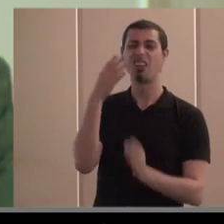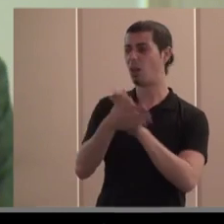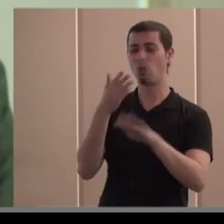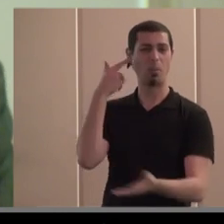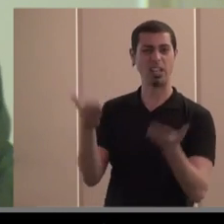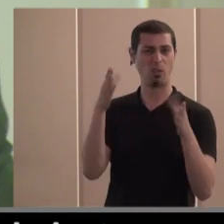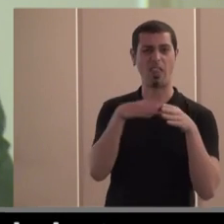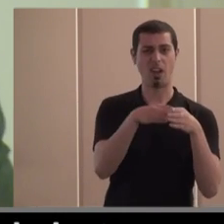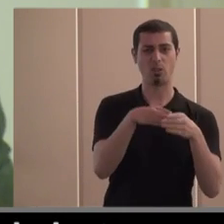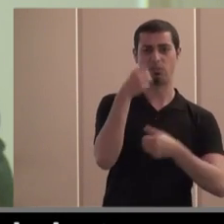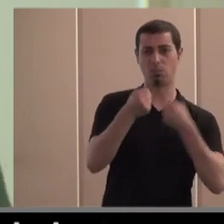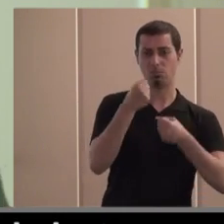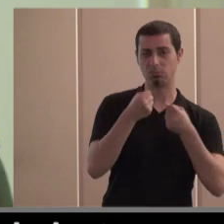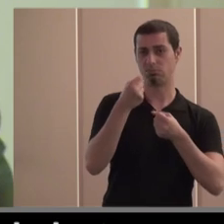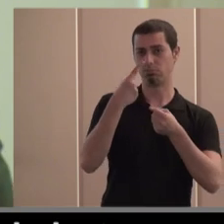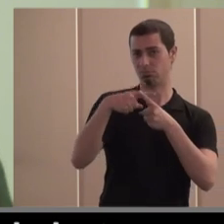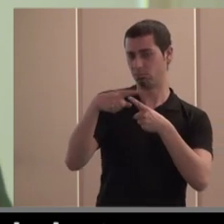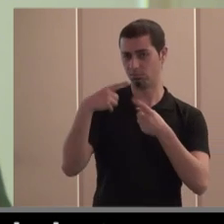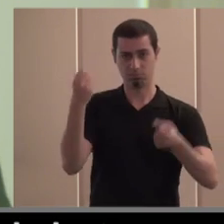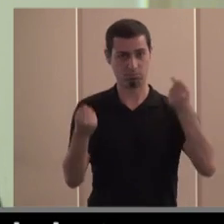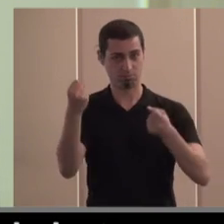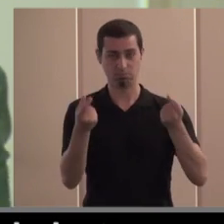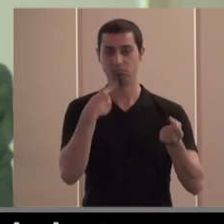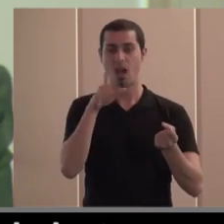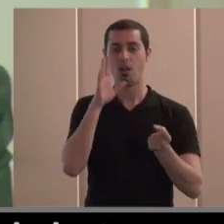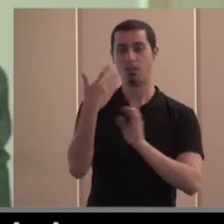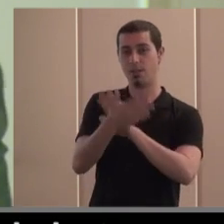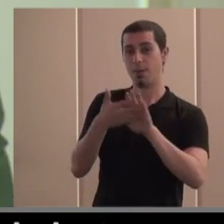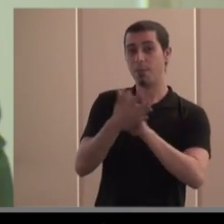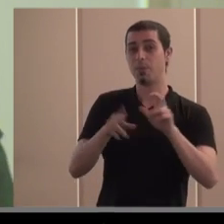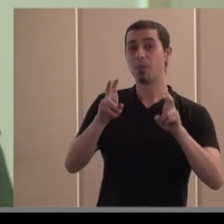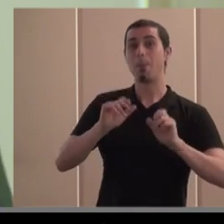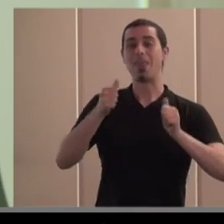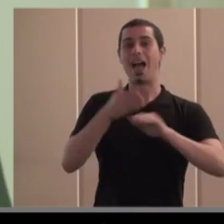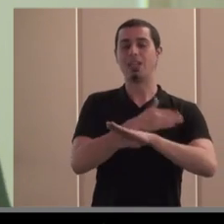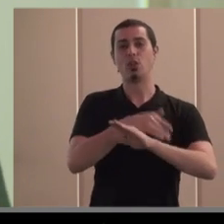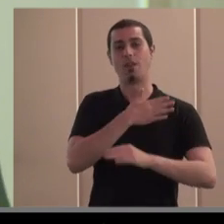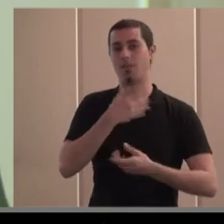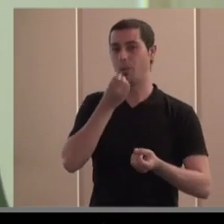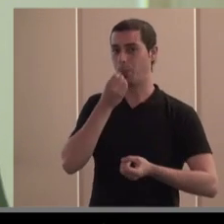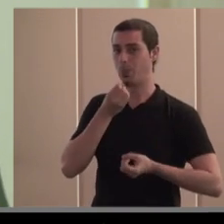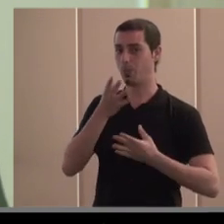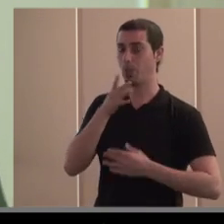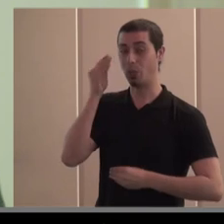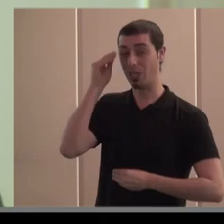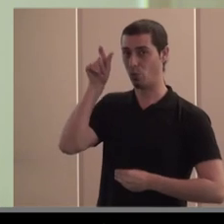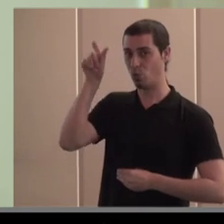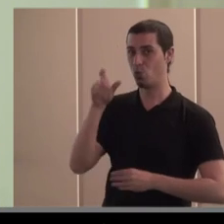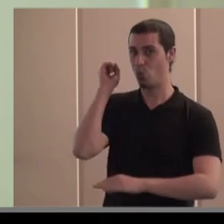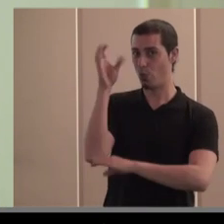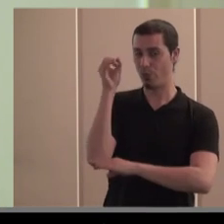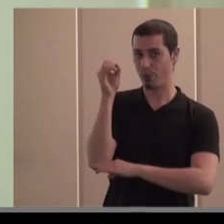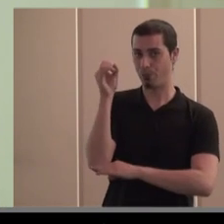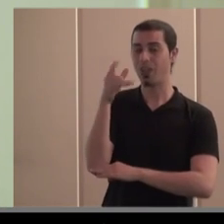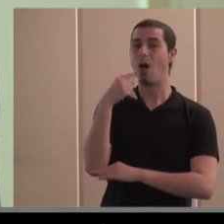sé que no es muy habitual pero si me lo permite le voy a citar antes de que empiece porque sé que su ponencia seguro que